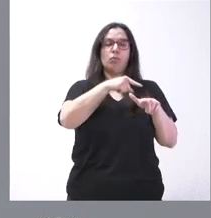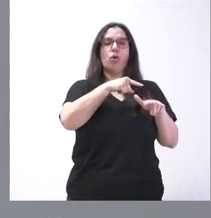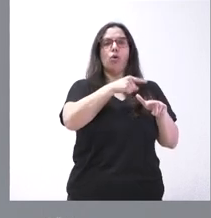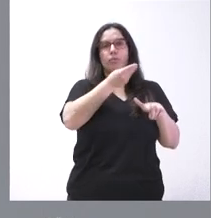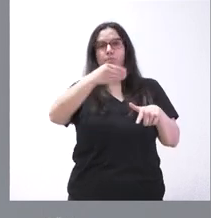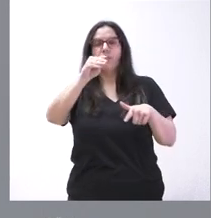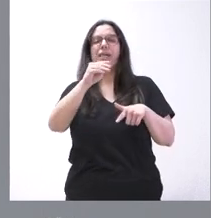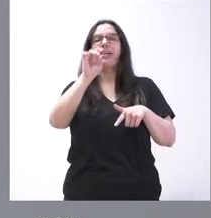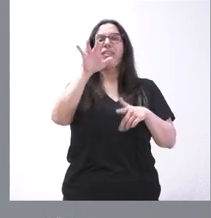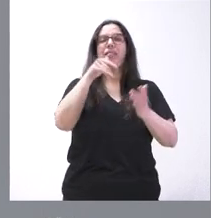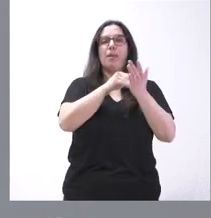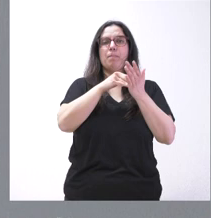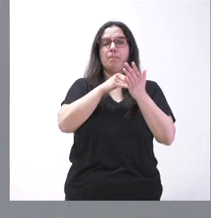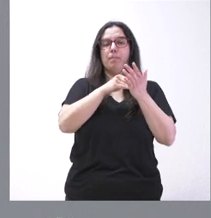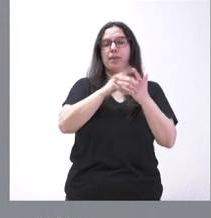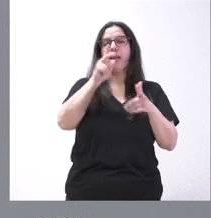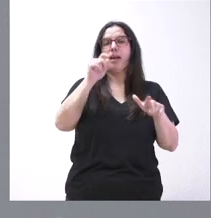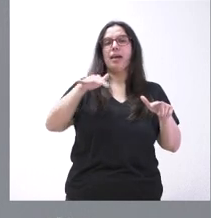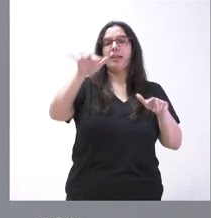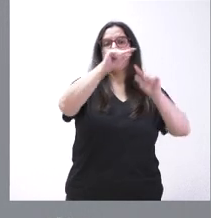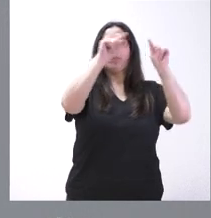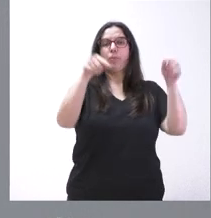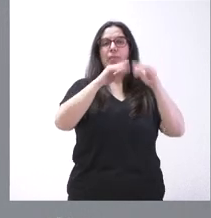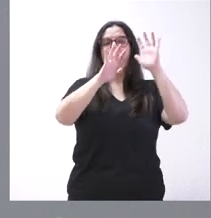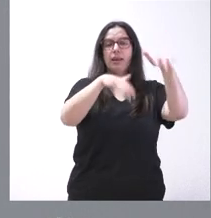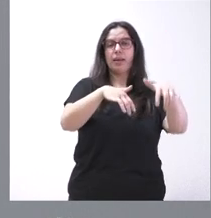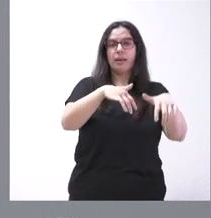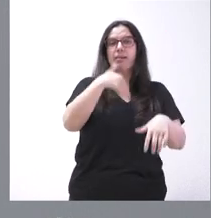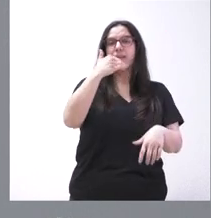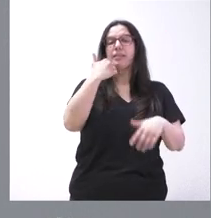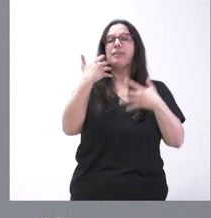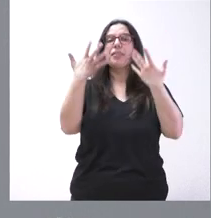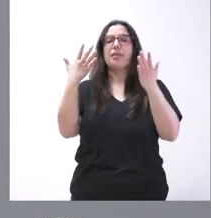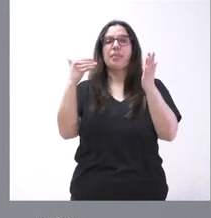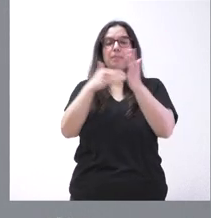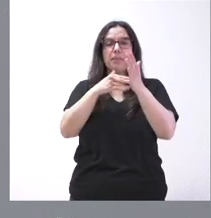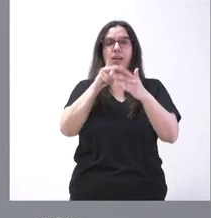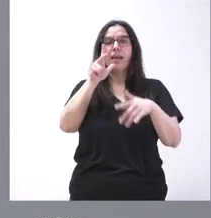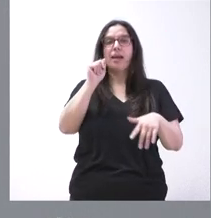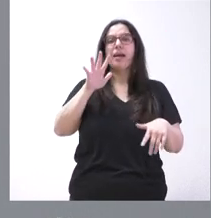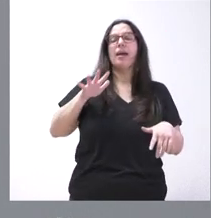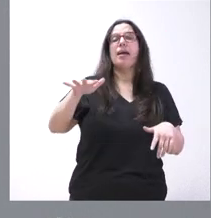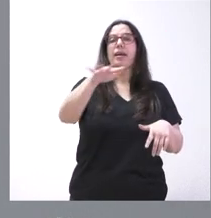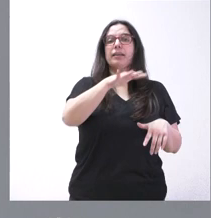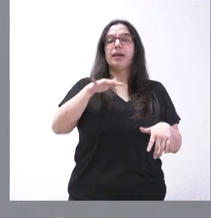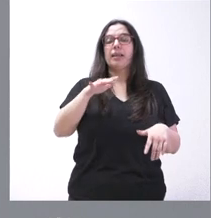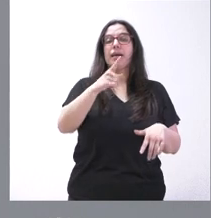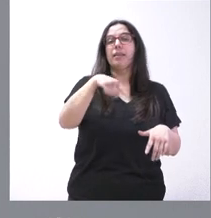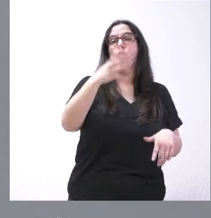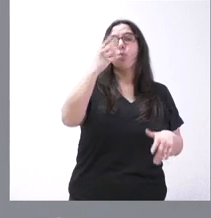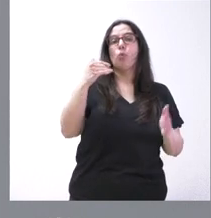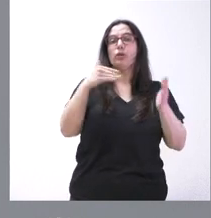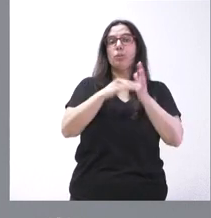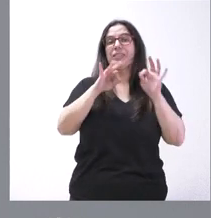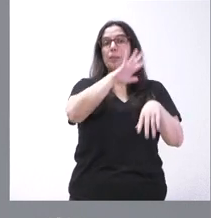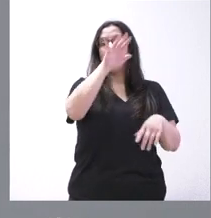15.000 hectáreas. En la provincia de León, casi 10.000 hectáreas, de ellas más de 4.000 en el caso del